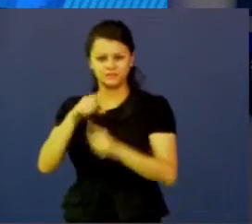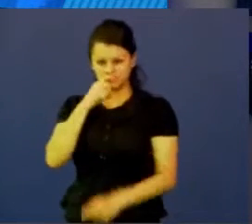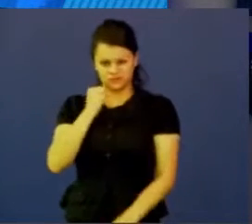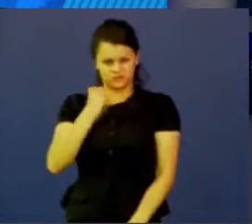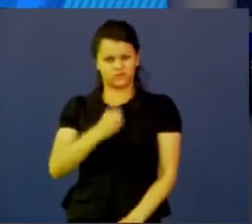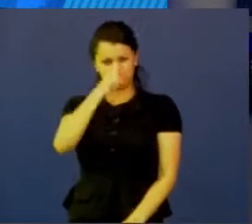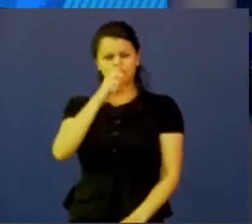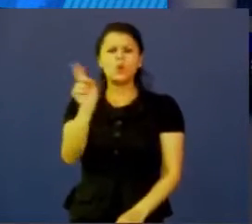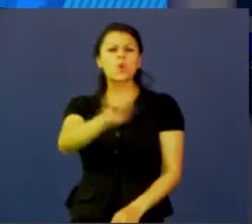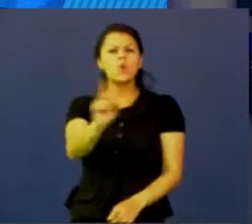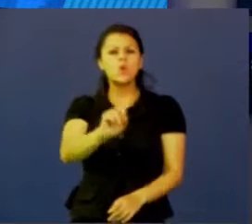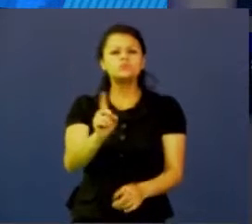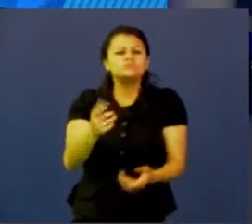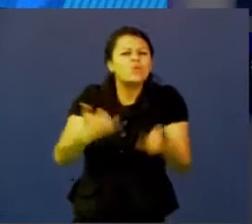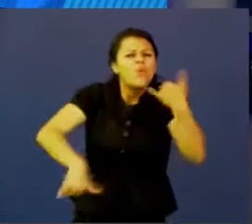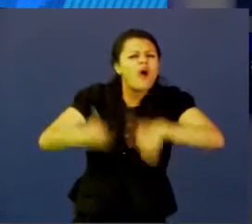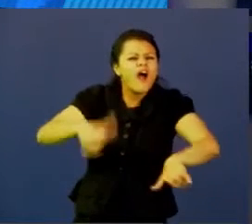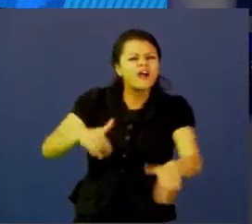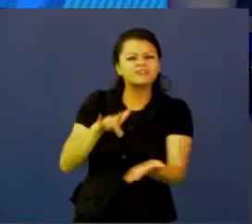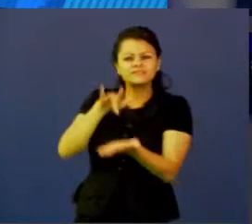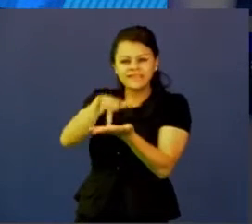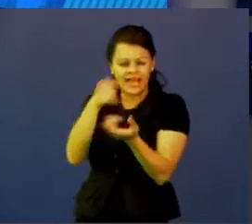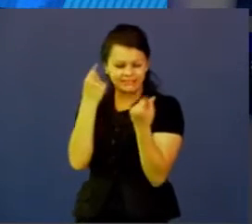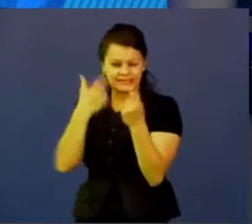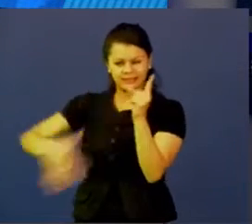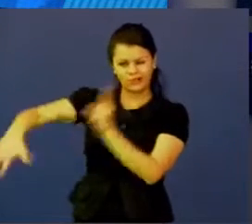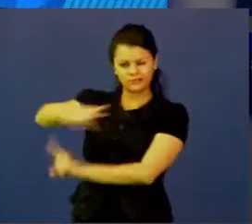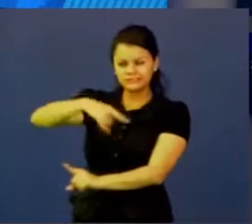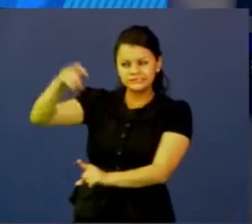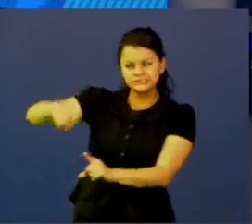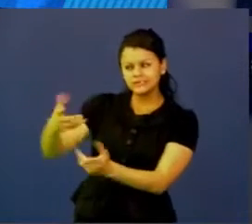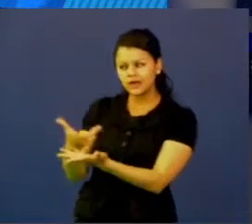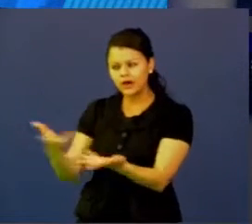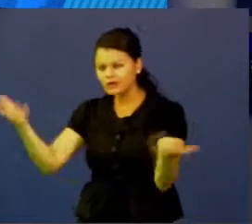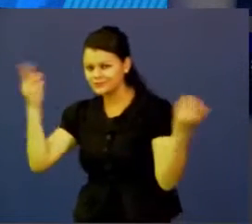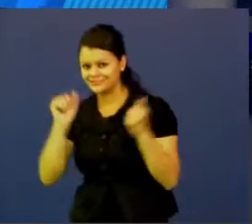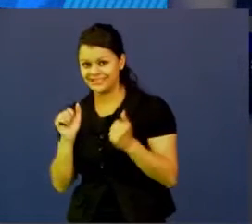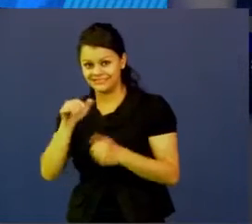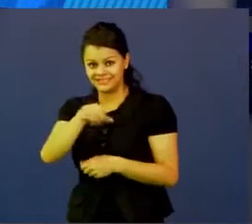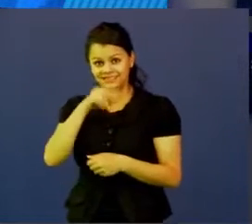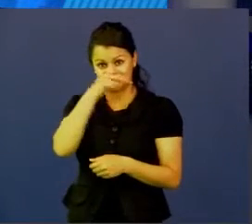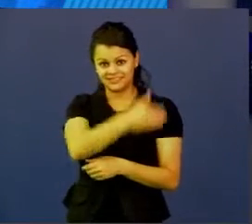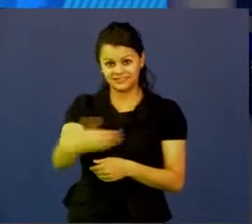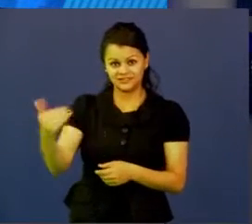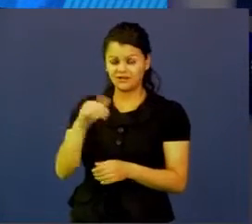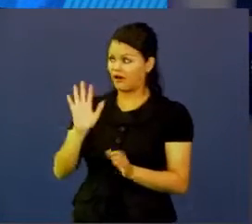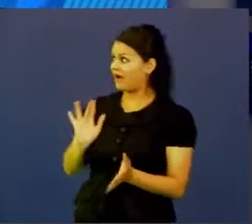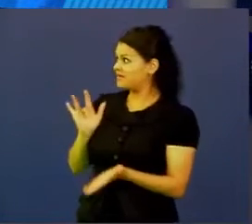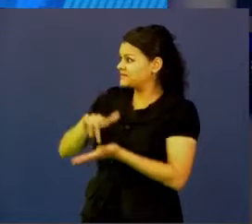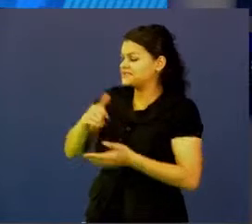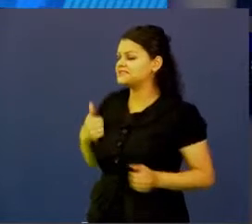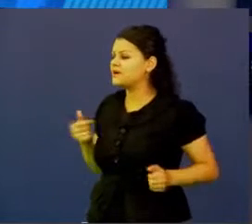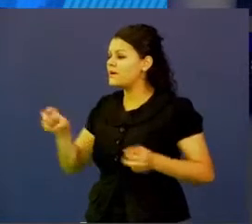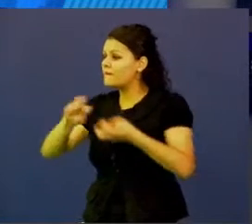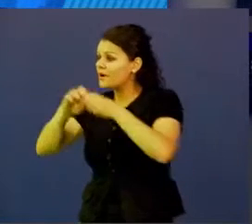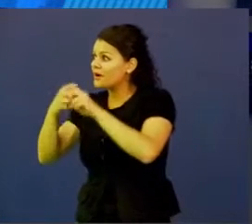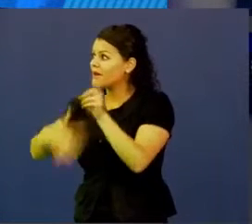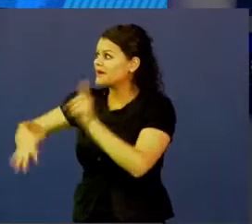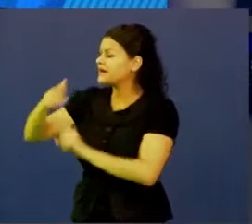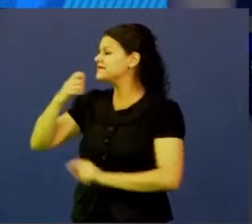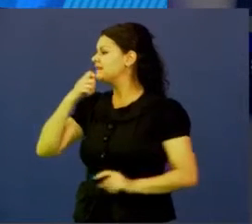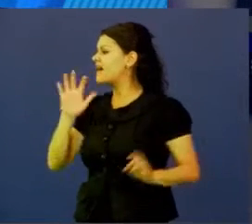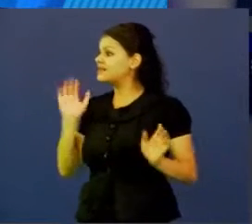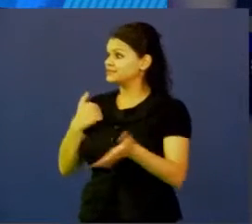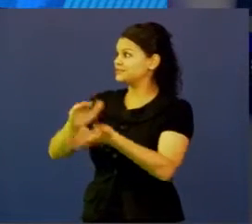que entiendan las necesidades del contexto, vamos a solucionar cosas del contexto, cuando los niños solucionan, o los jóvenes solucionan alguna problemática del contexto,